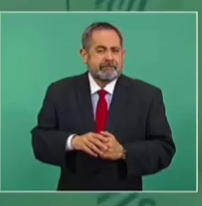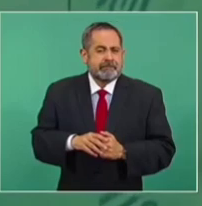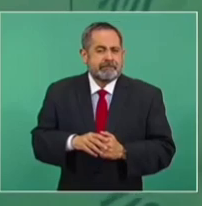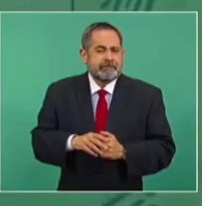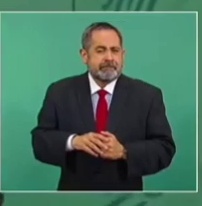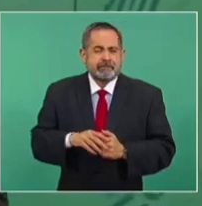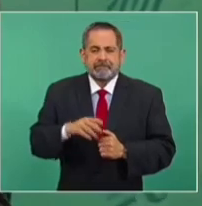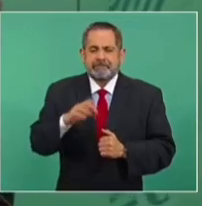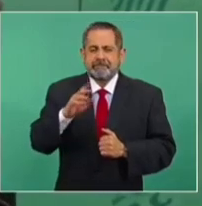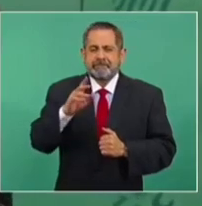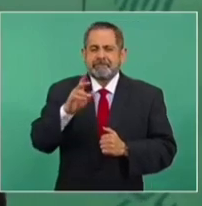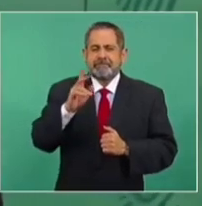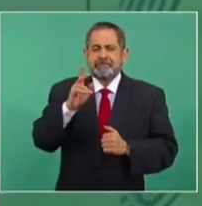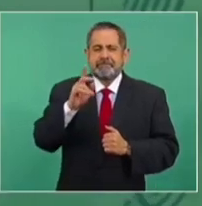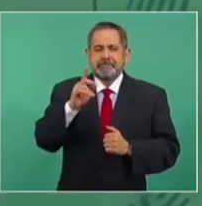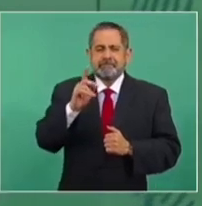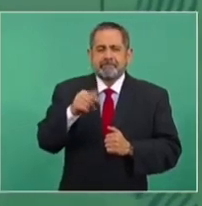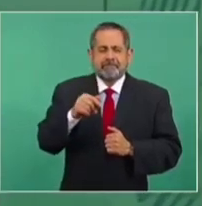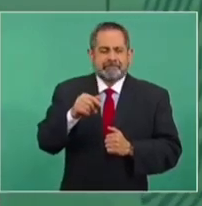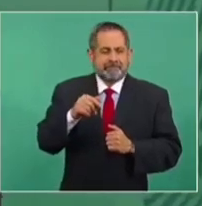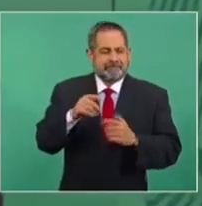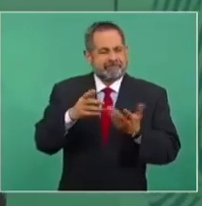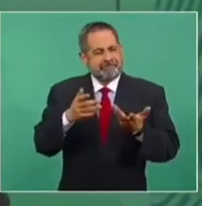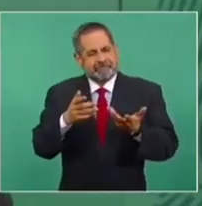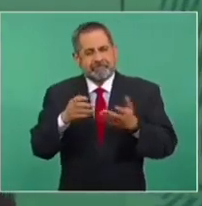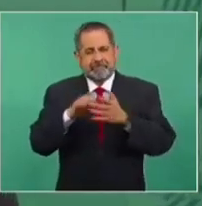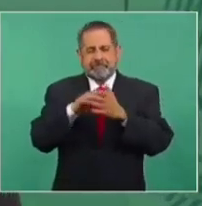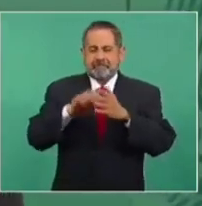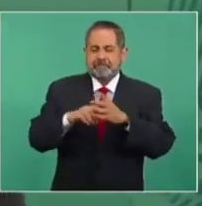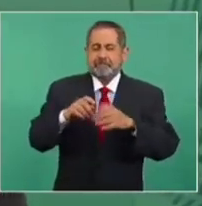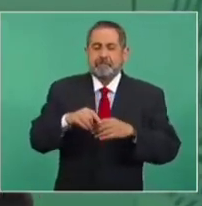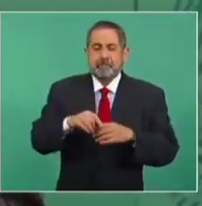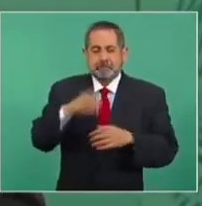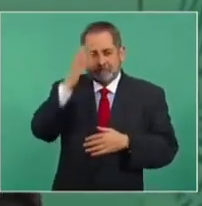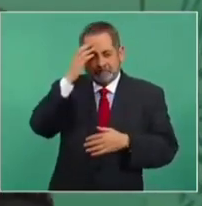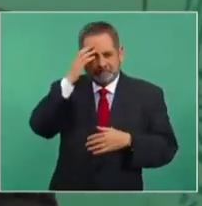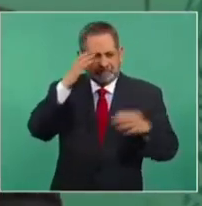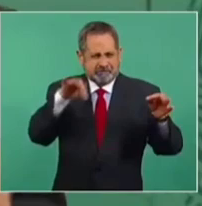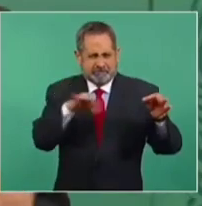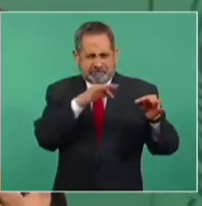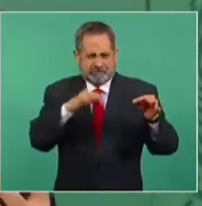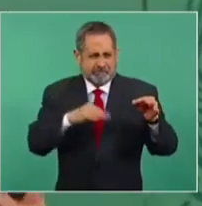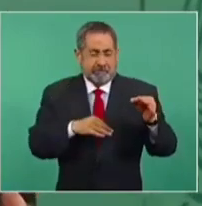izquierda, pero se toca con la derecha. O sea,